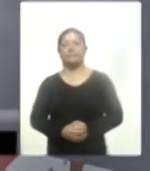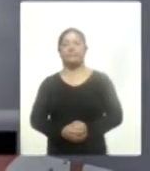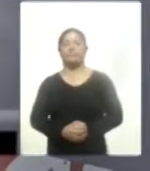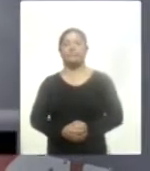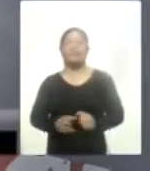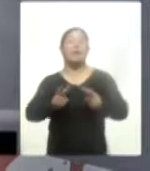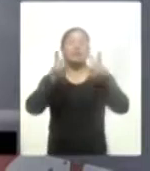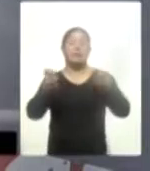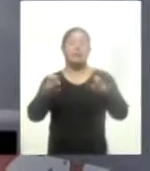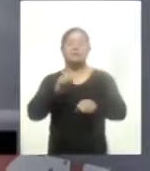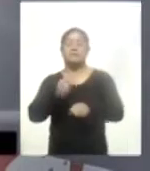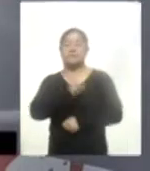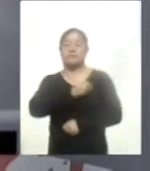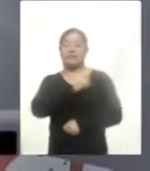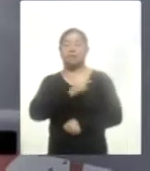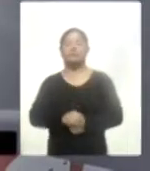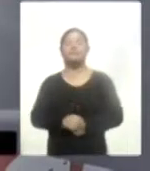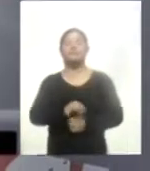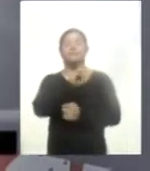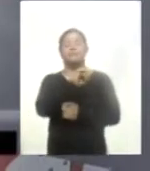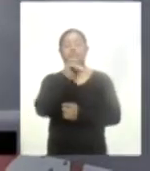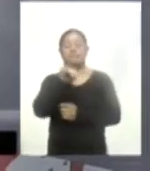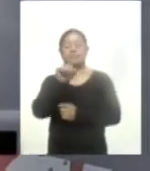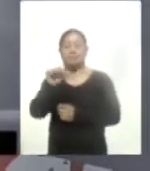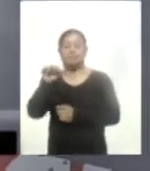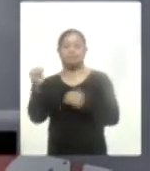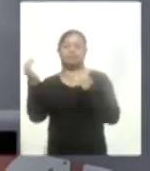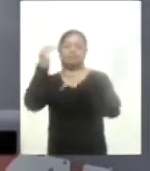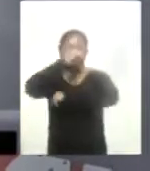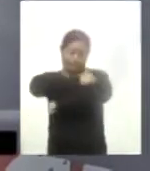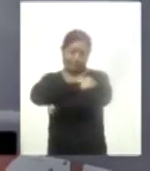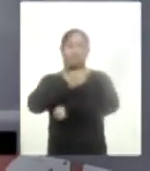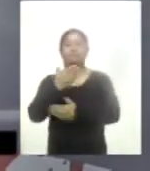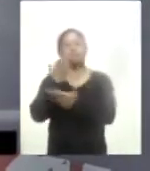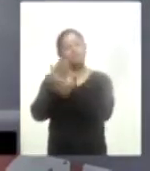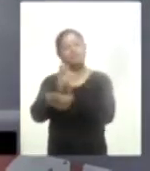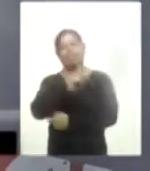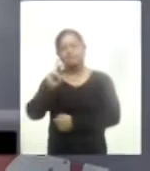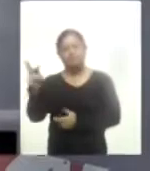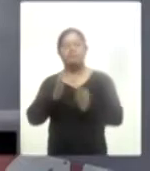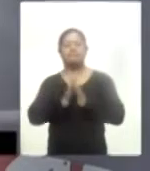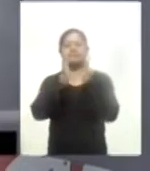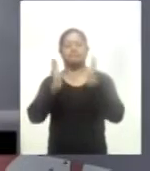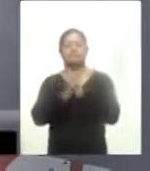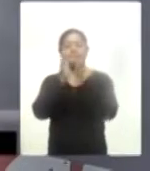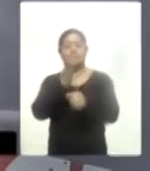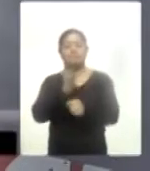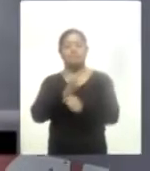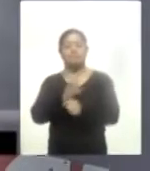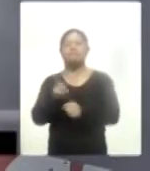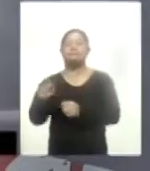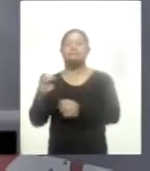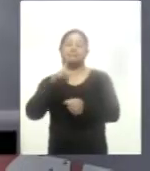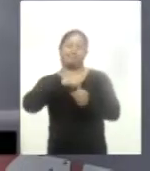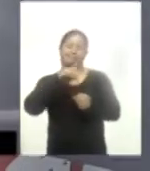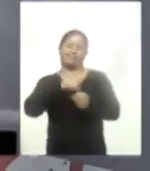temas de salud, el Instituto Mexicano del Seguro Social hace un llamado a la población a participar en la primera jornada de donación altruista